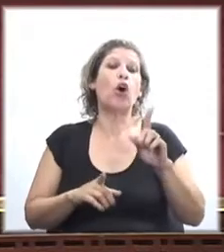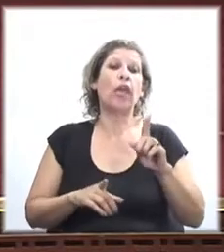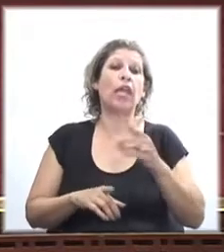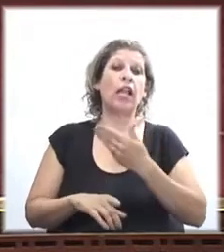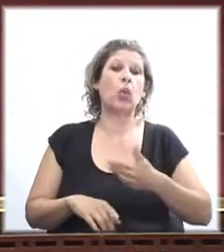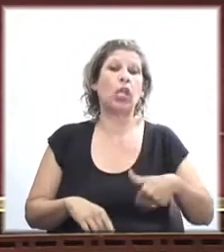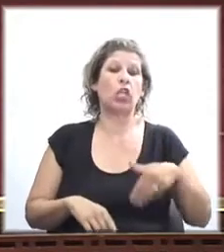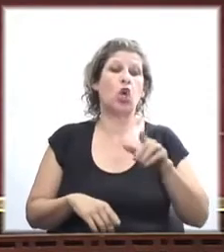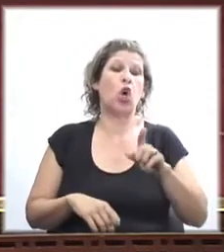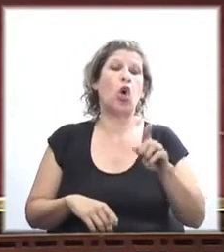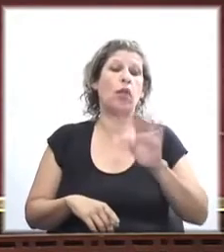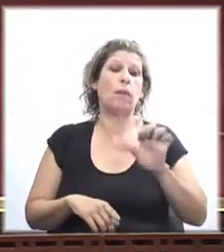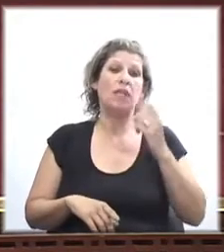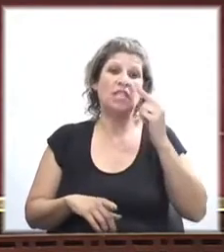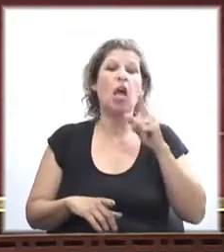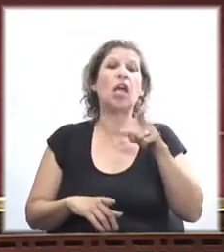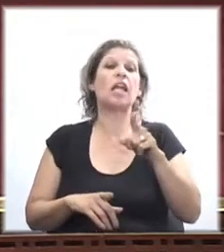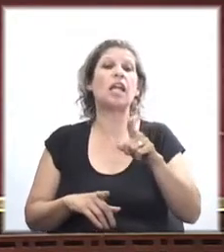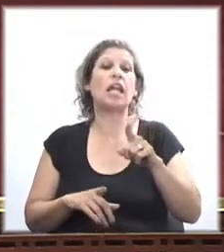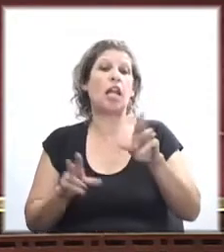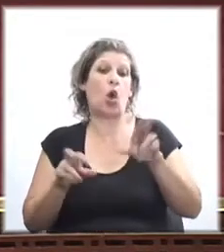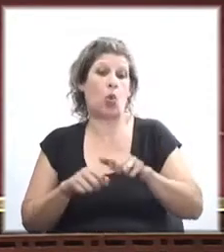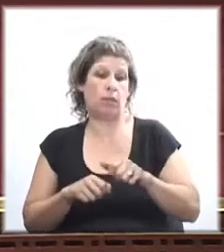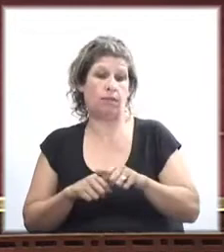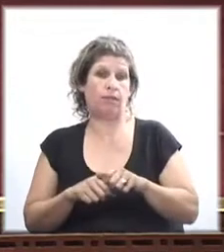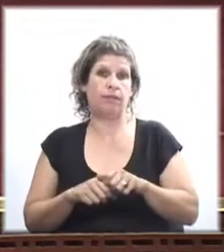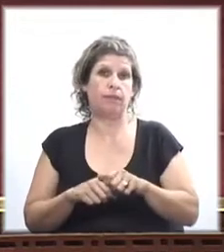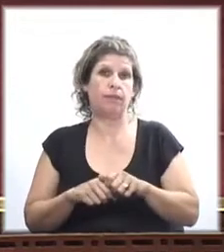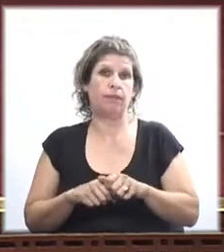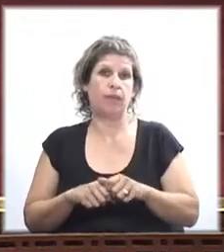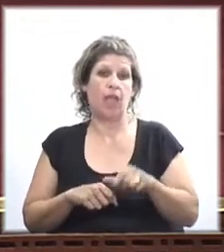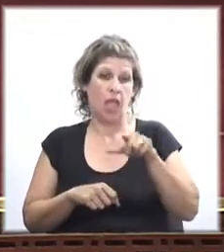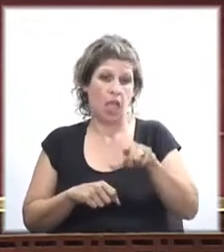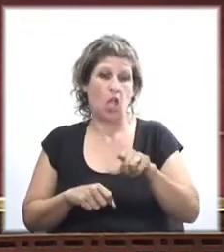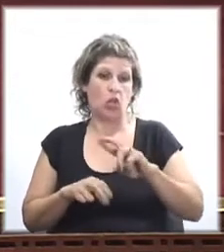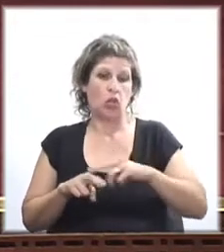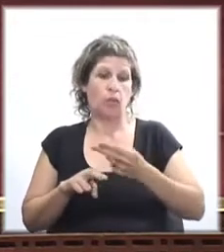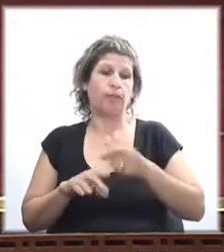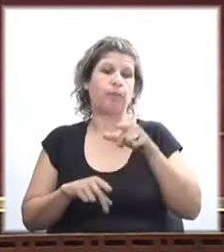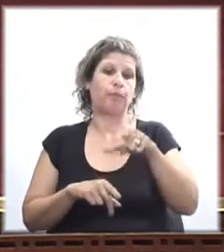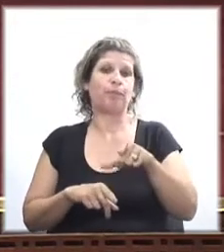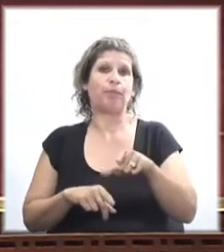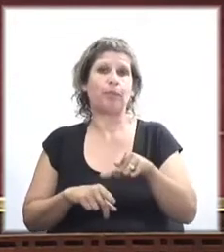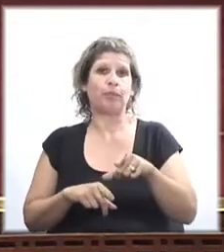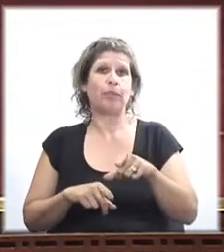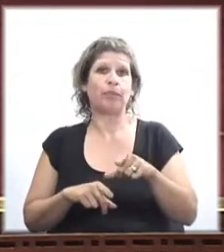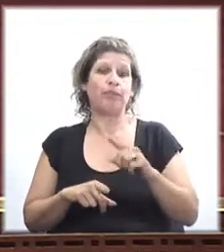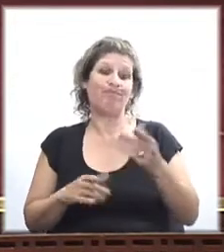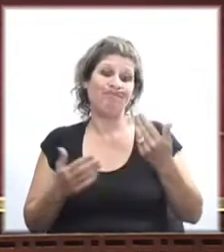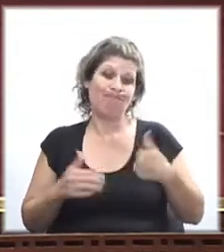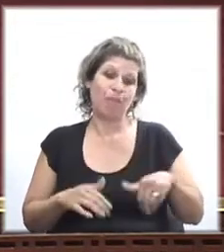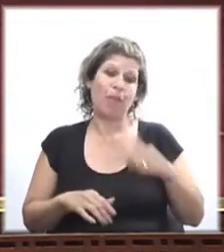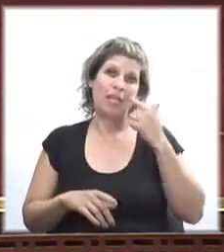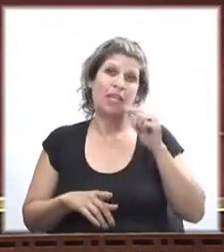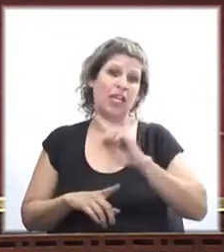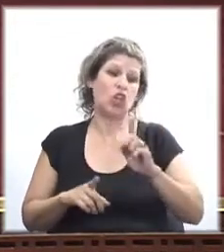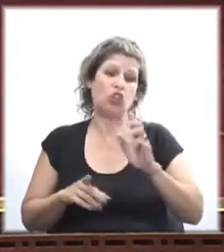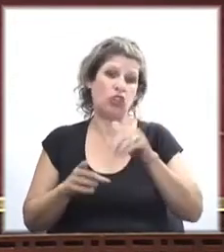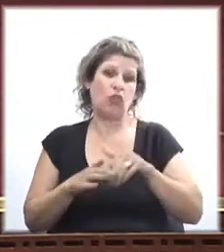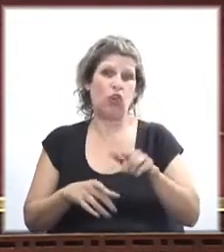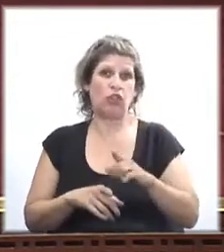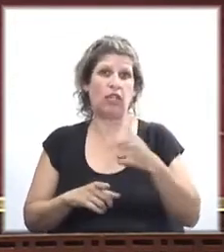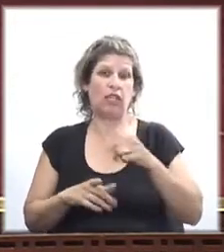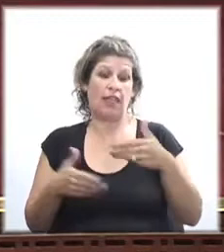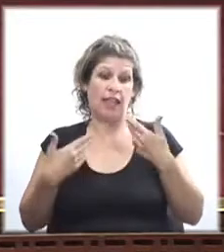financiero. A esto vuelvo a repetir, me quedo con pena de que esto no se vote, me quedo con